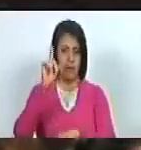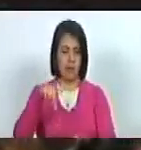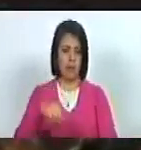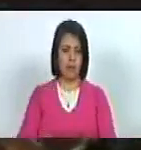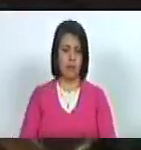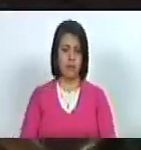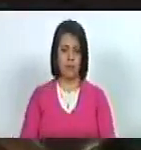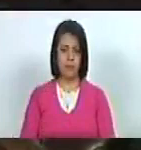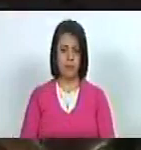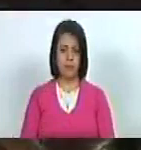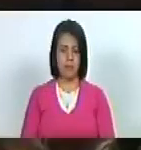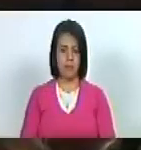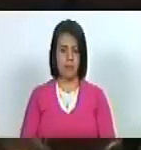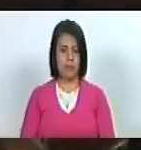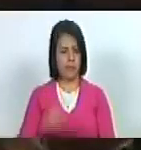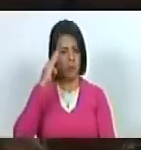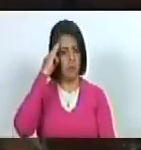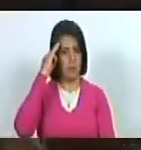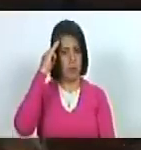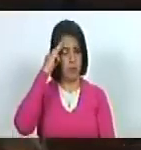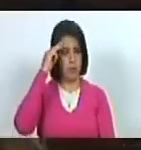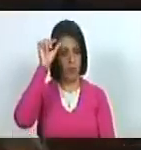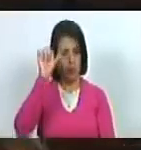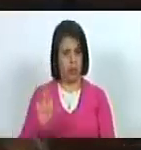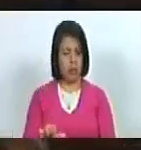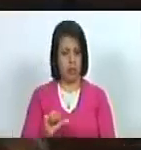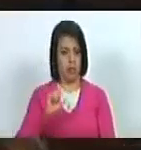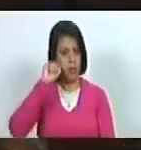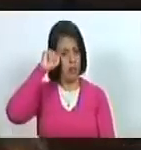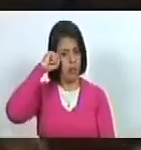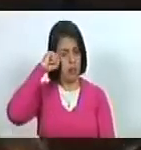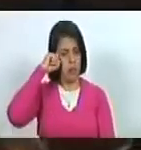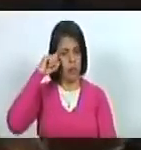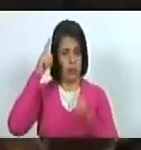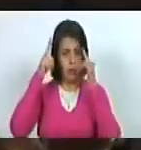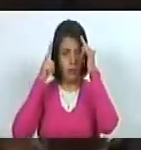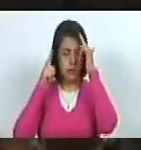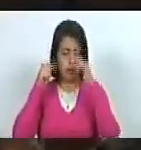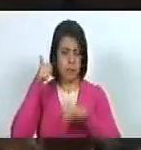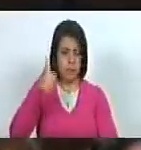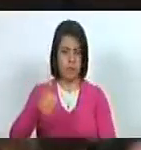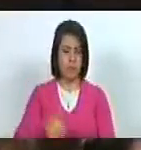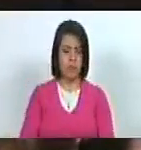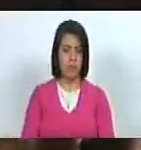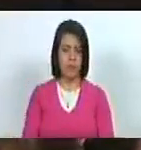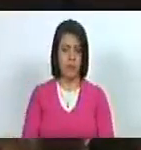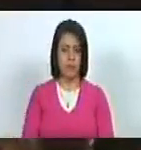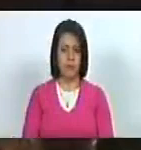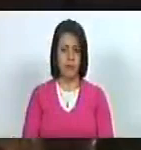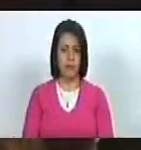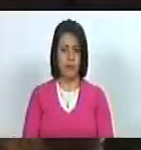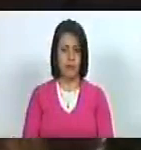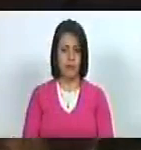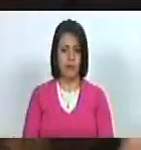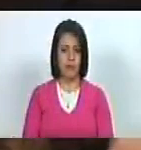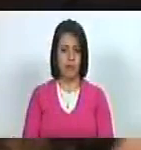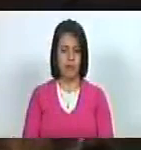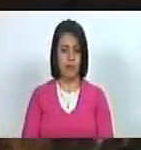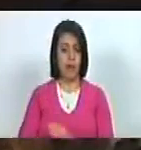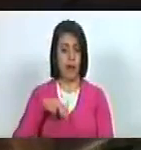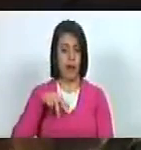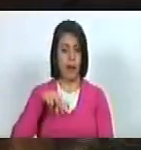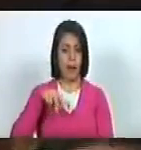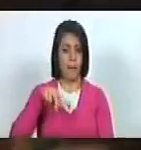a la memoria del comandante eterno Hugo Chávez Fría. El